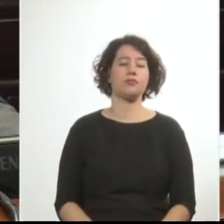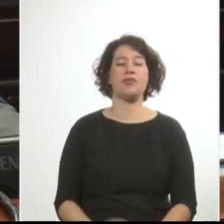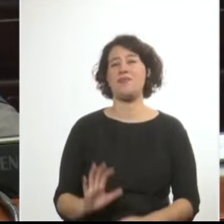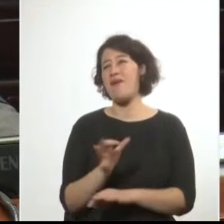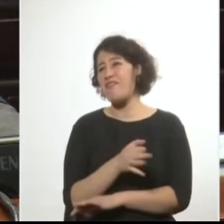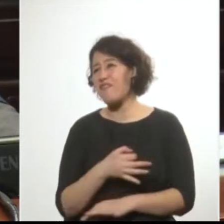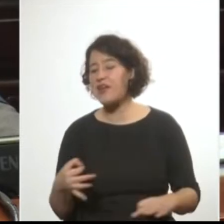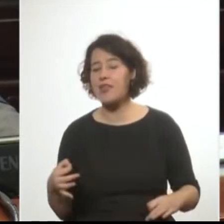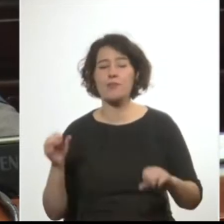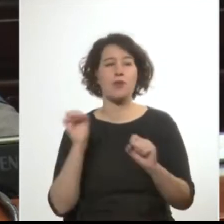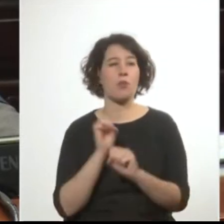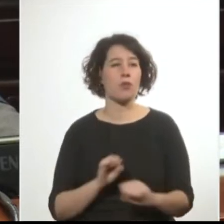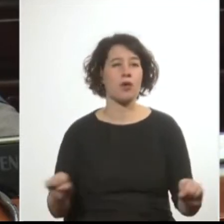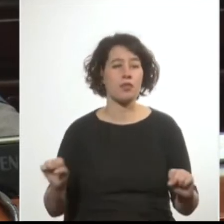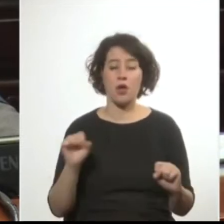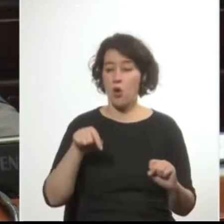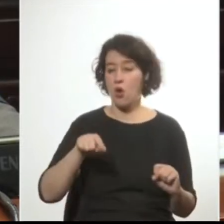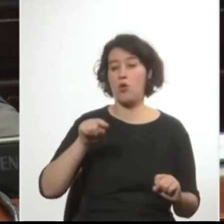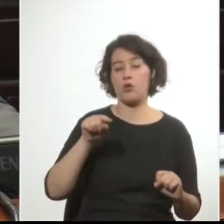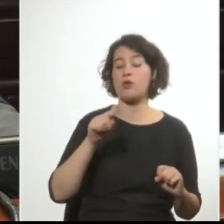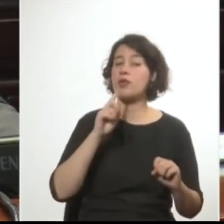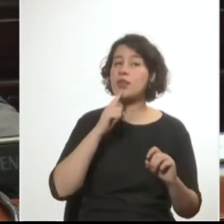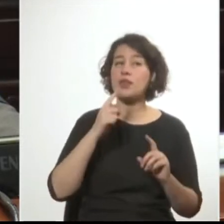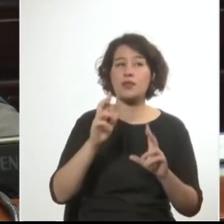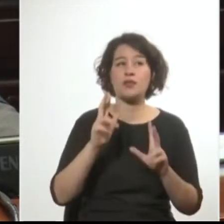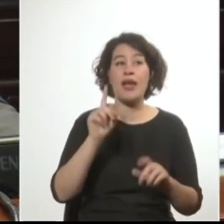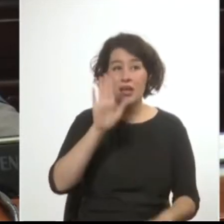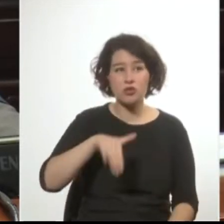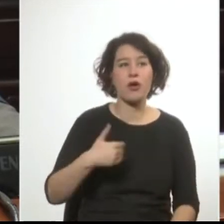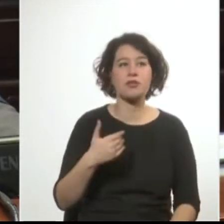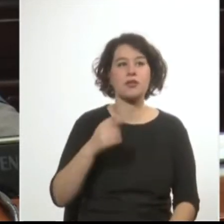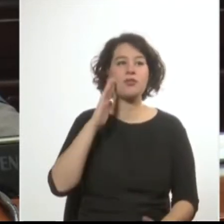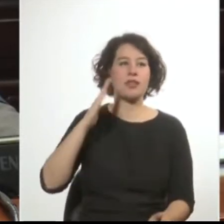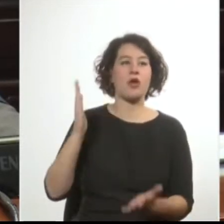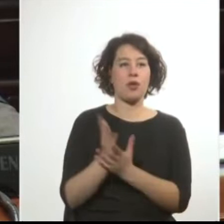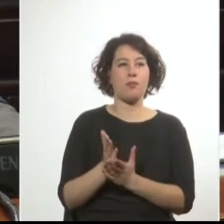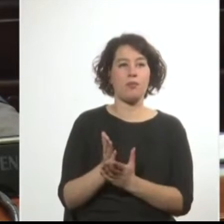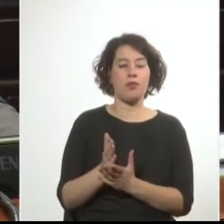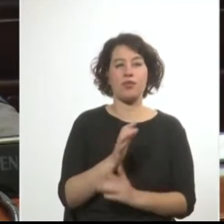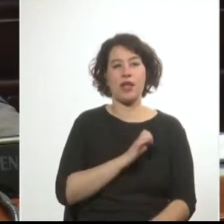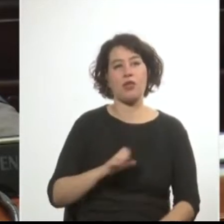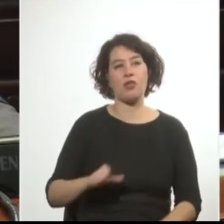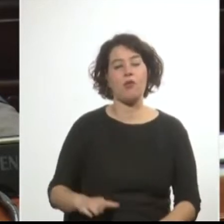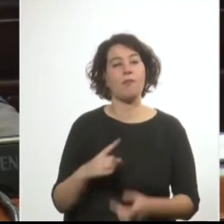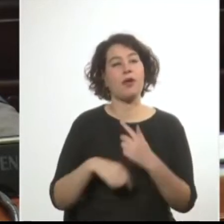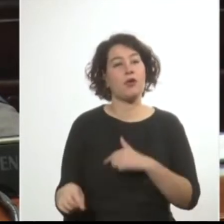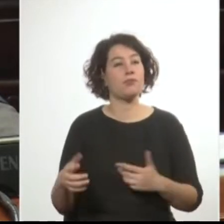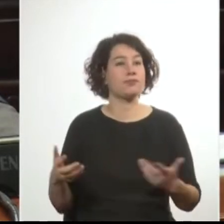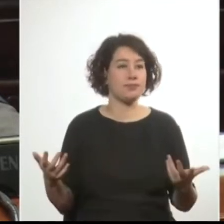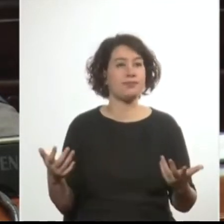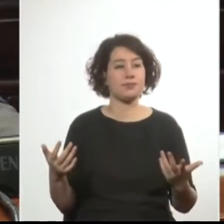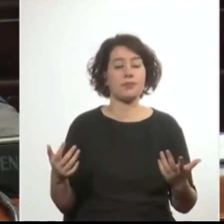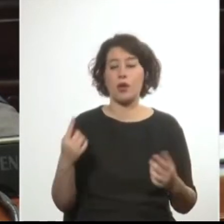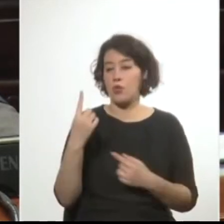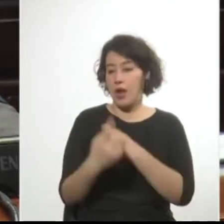se le podría llamar hoy a este hecho terrorismo de Estado. Sin embargo, un año y